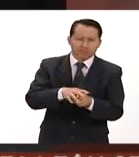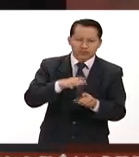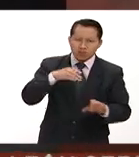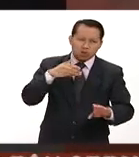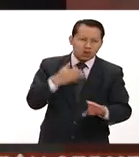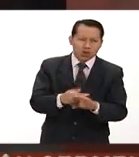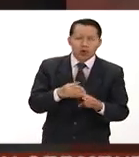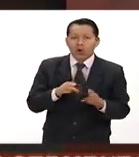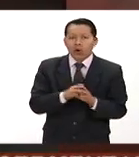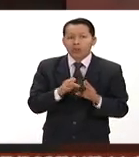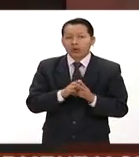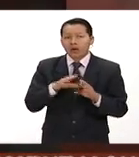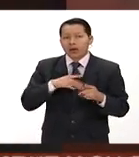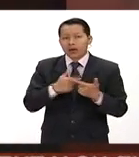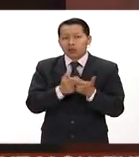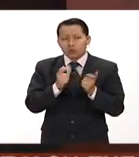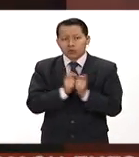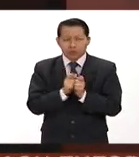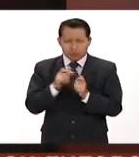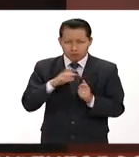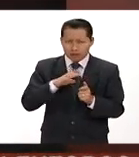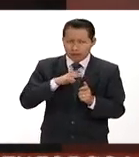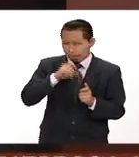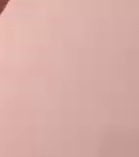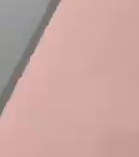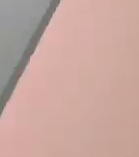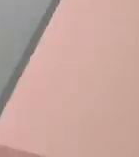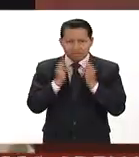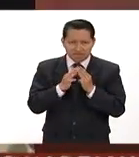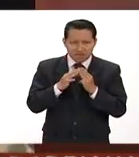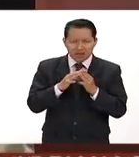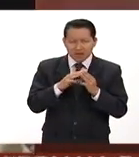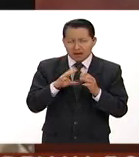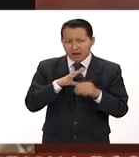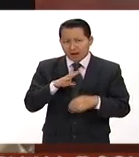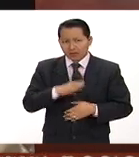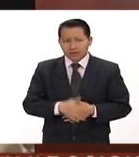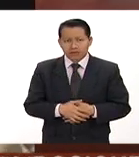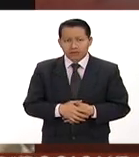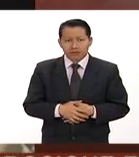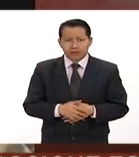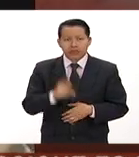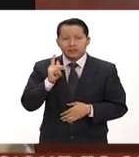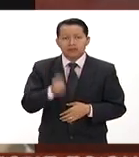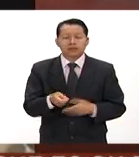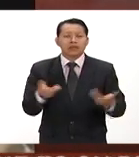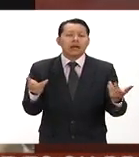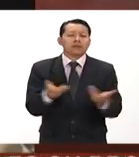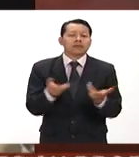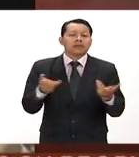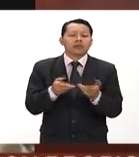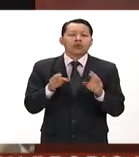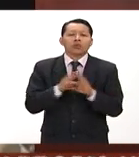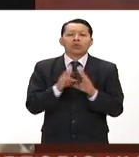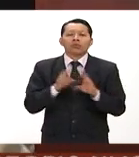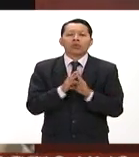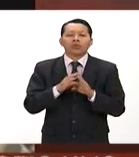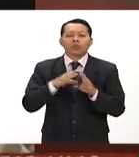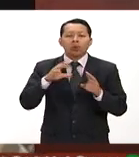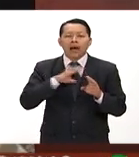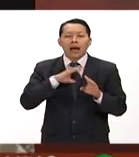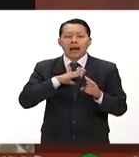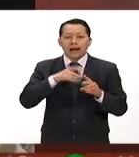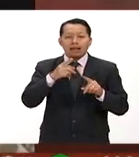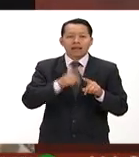que se disputan los narcotraficantes. Están generando conflictos entre las